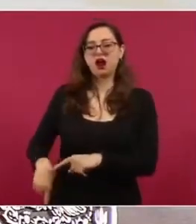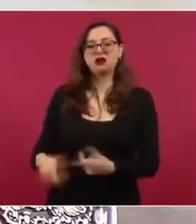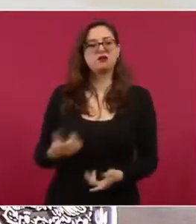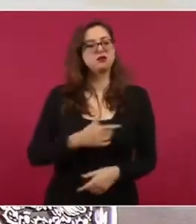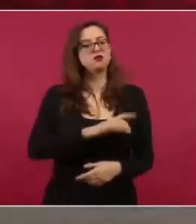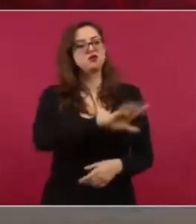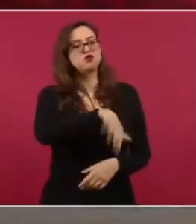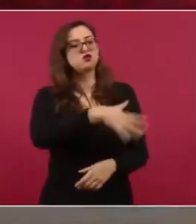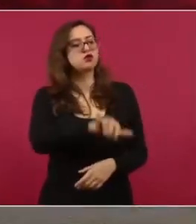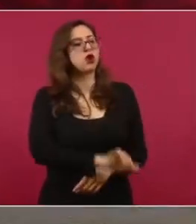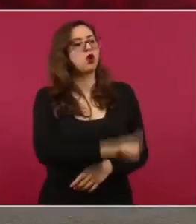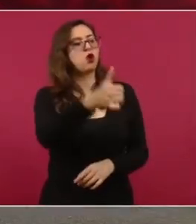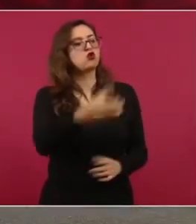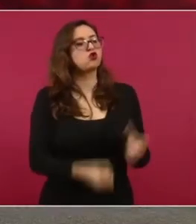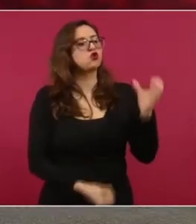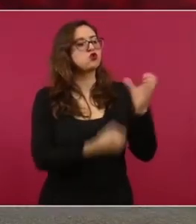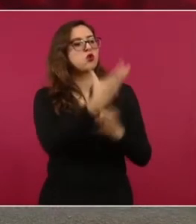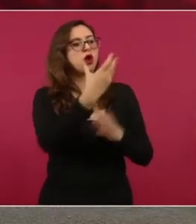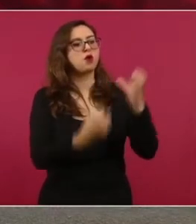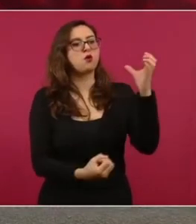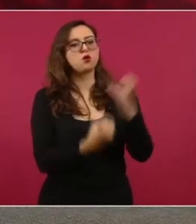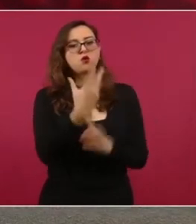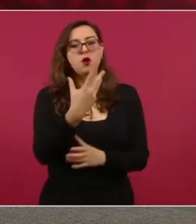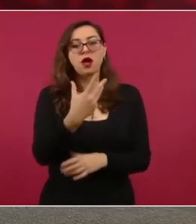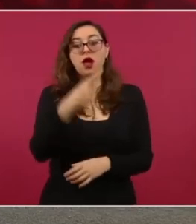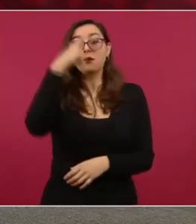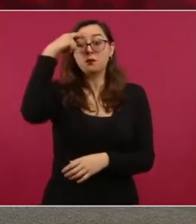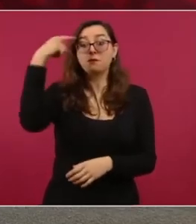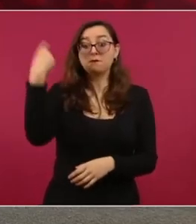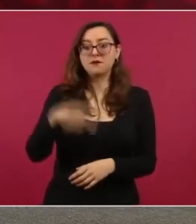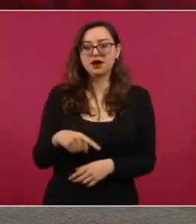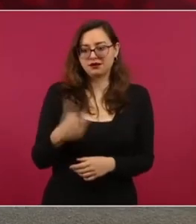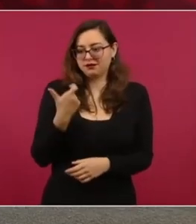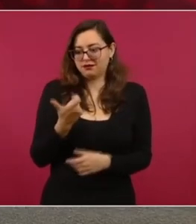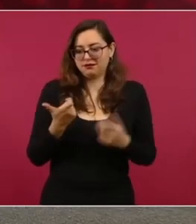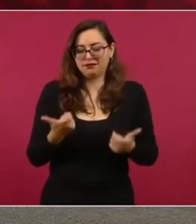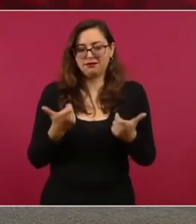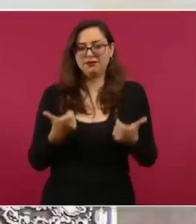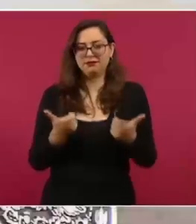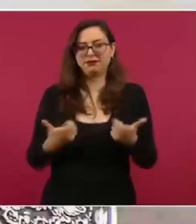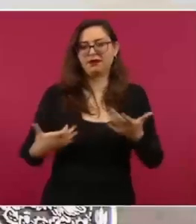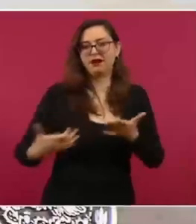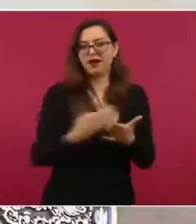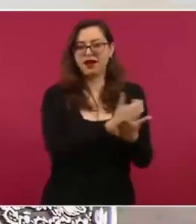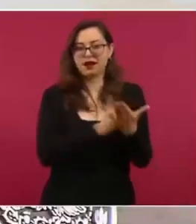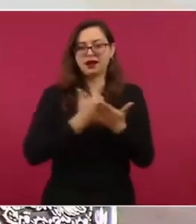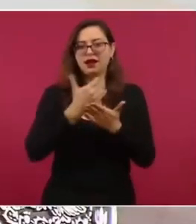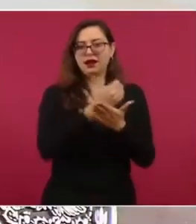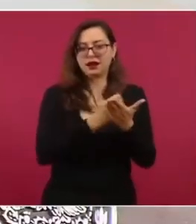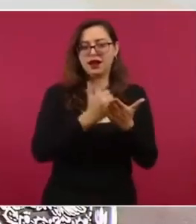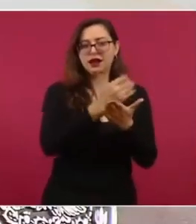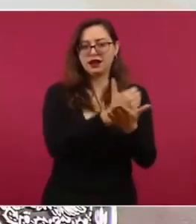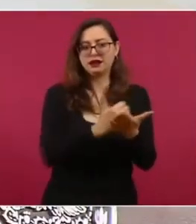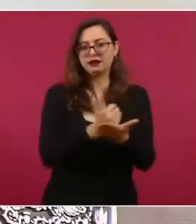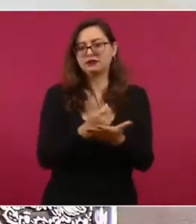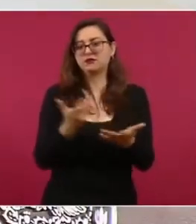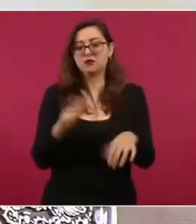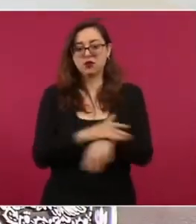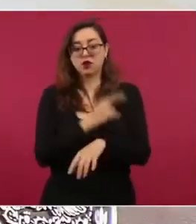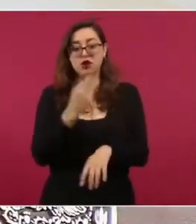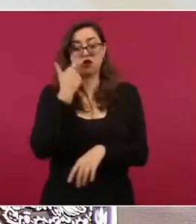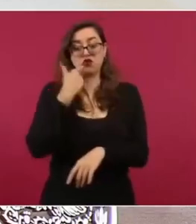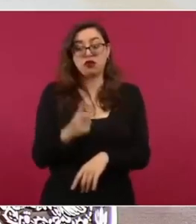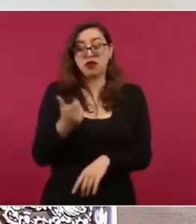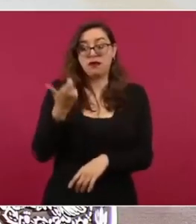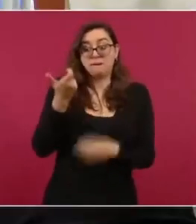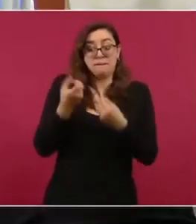porque cuando baja un club a la Liga de Expansión, pues baja considerablemente el precio de la